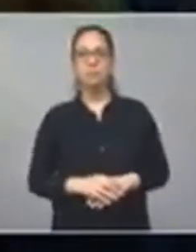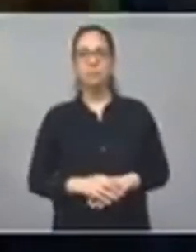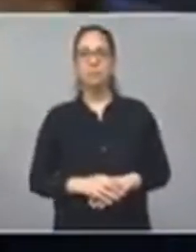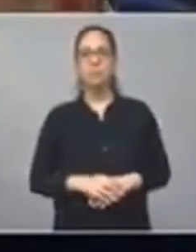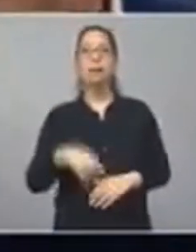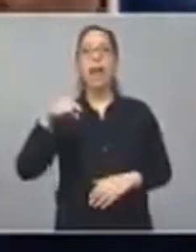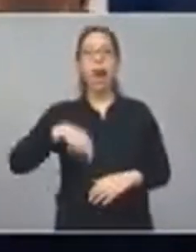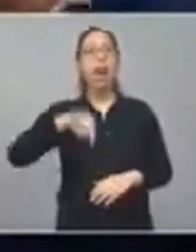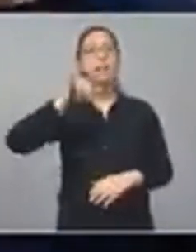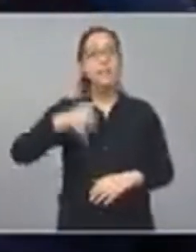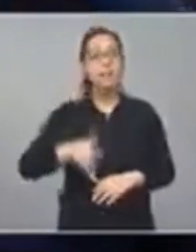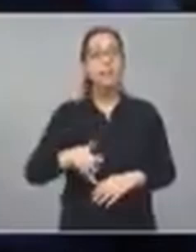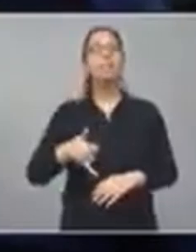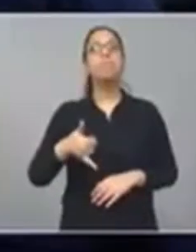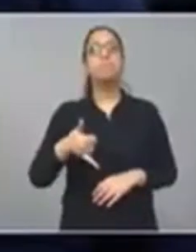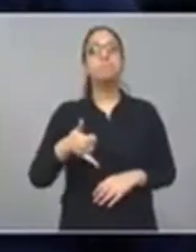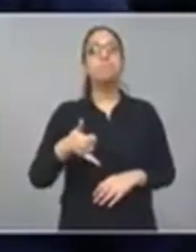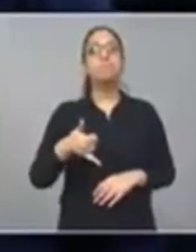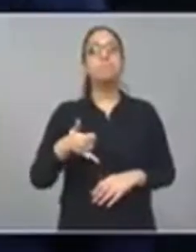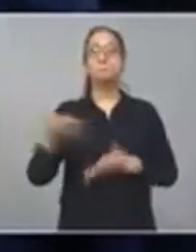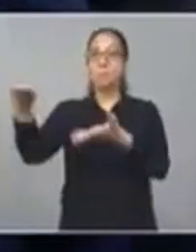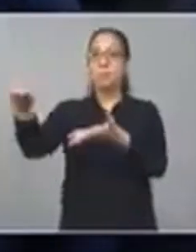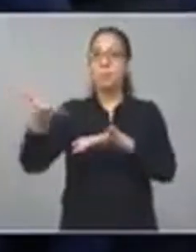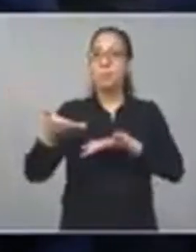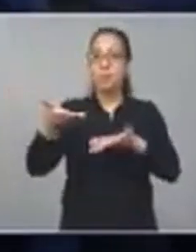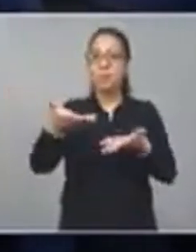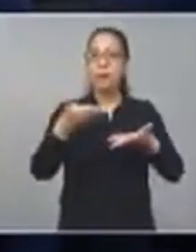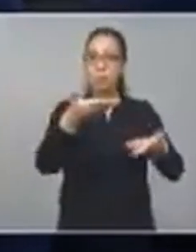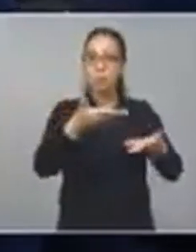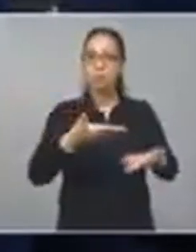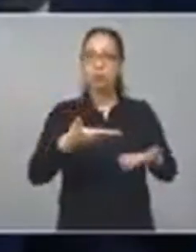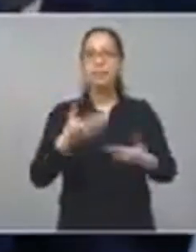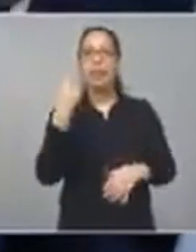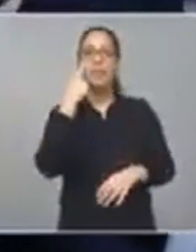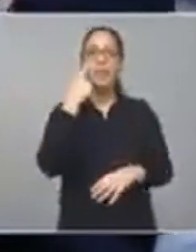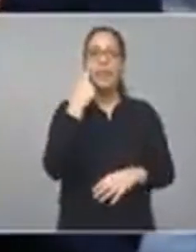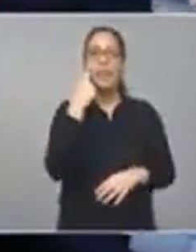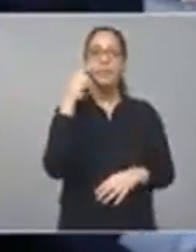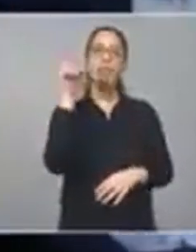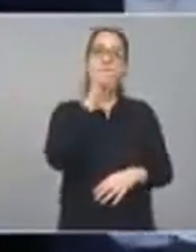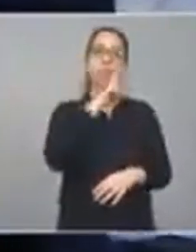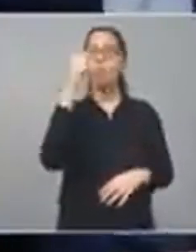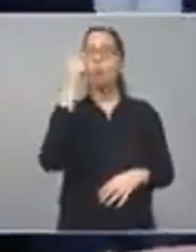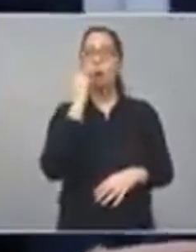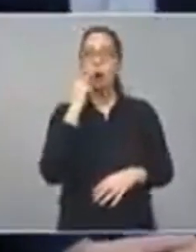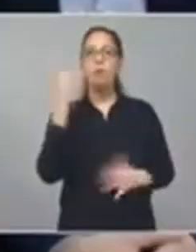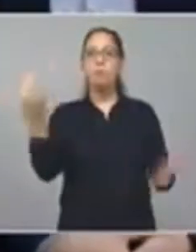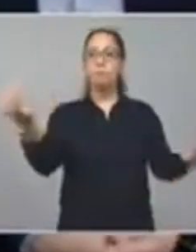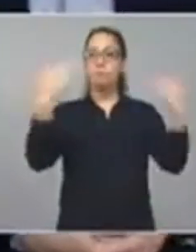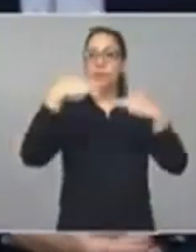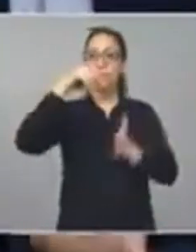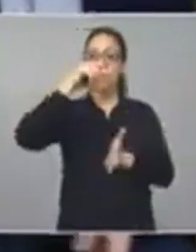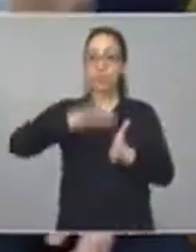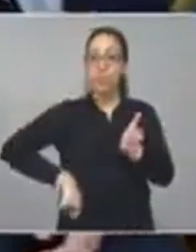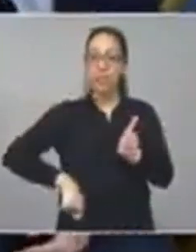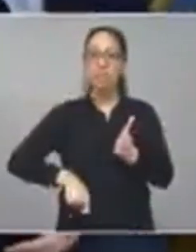Ahora sí, entonces, vamos a invitar a los intendentes e intendentas a realizar la firma.